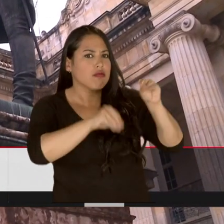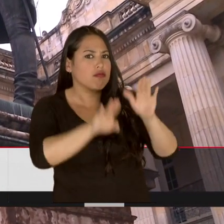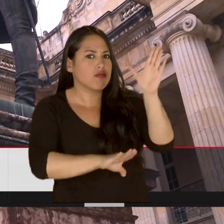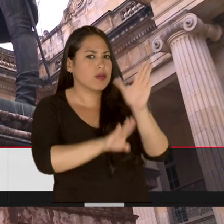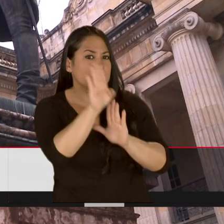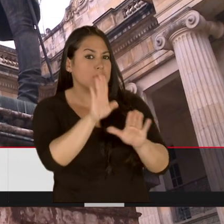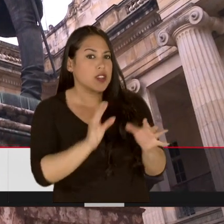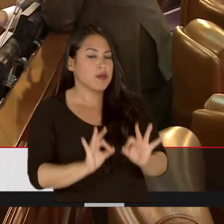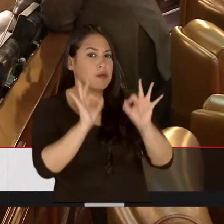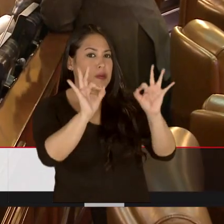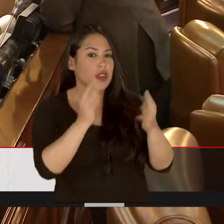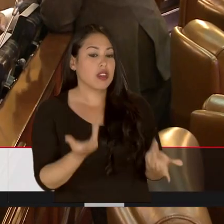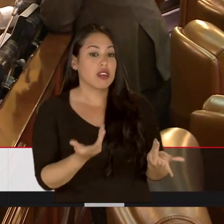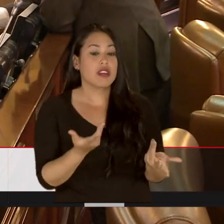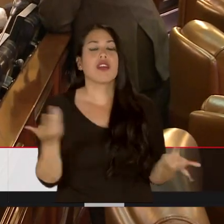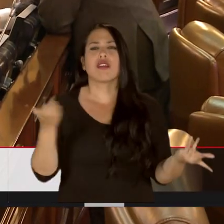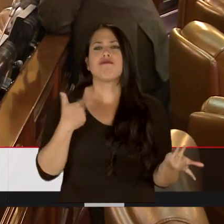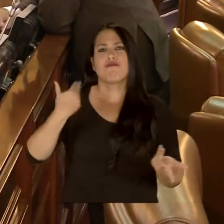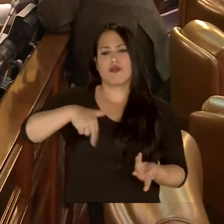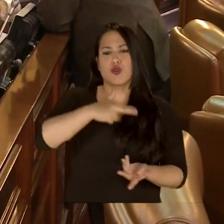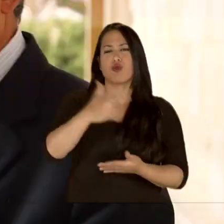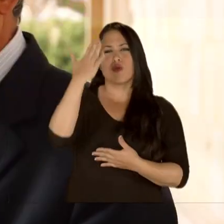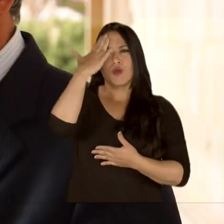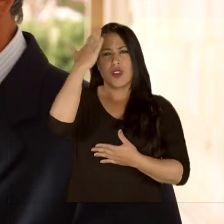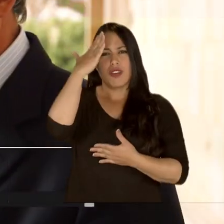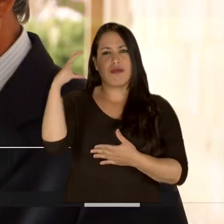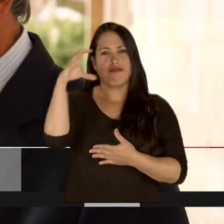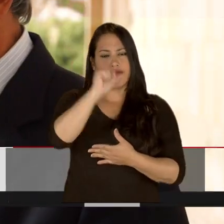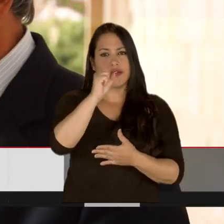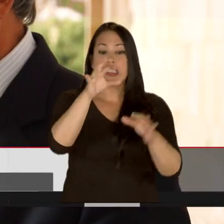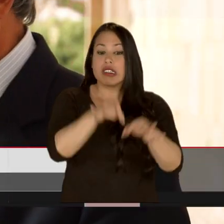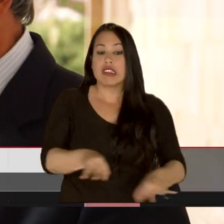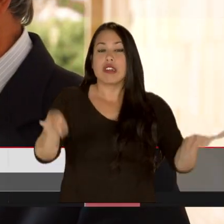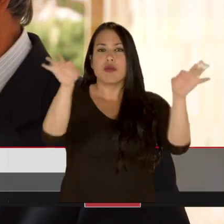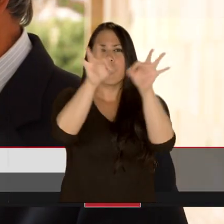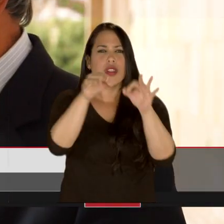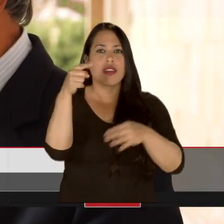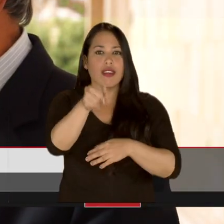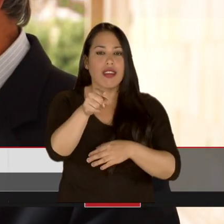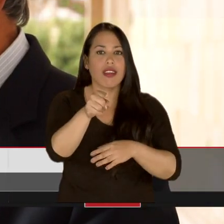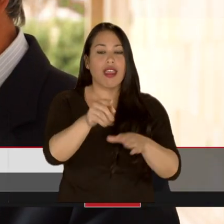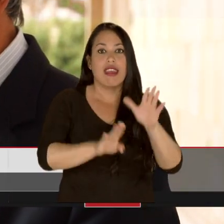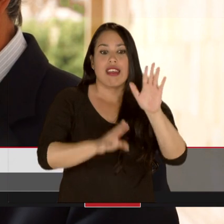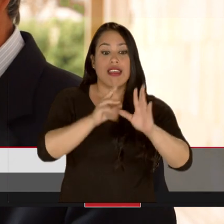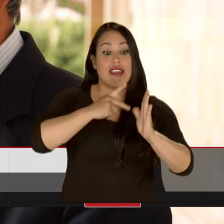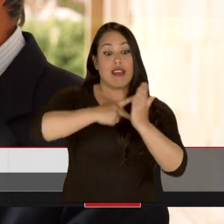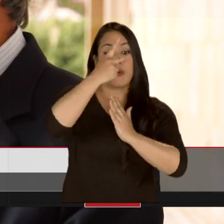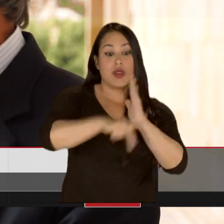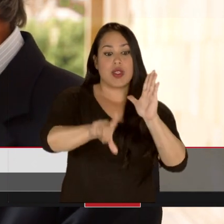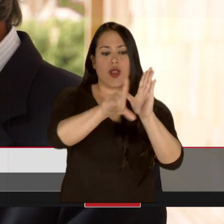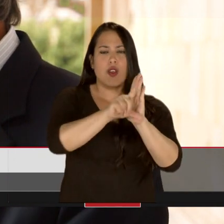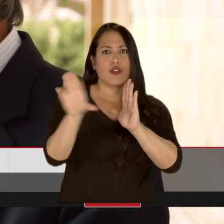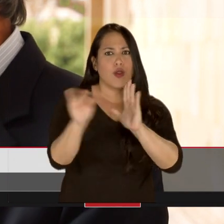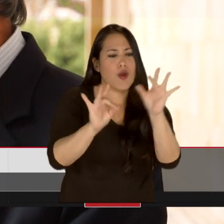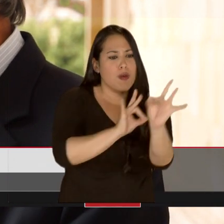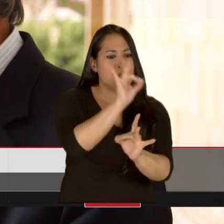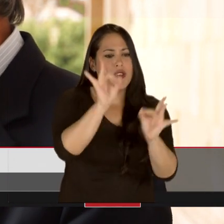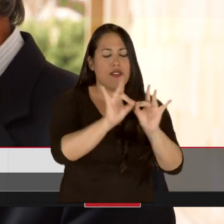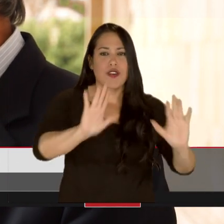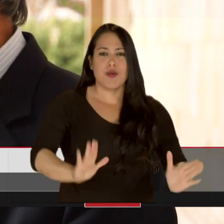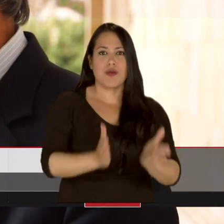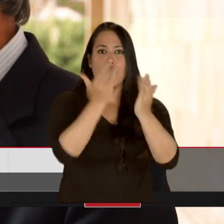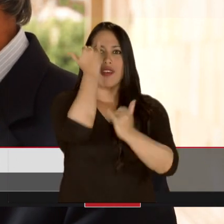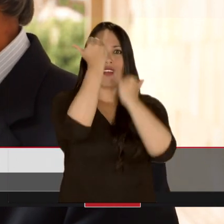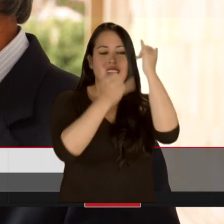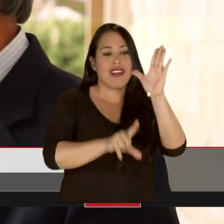falta a este proyecto de ley para avanzar satisfactoriamente? Naturalmente, uno tiene que tener en cuenta que lo importante es el buen éxito y el buen